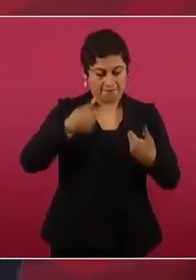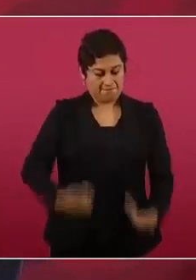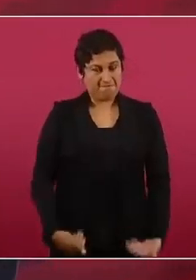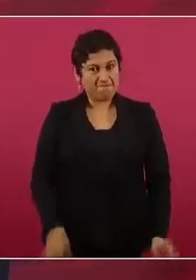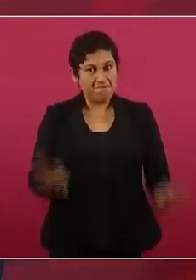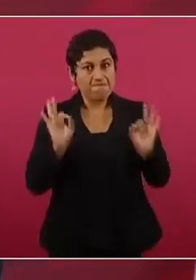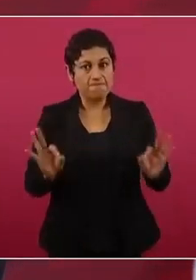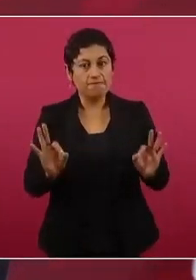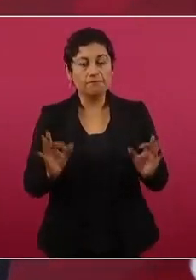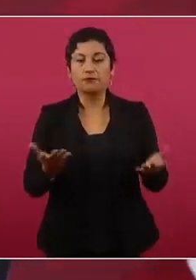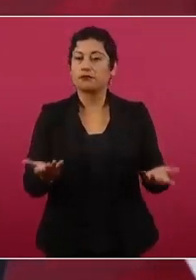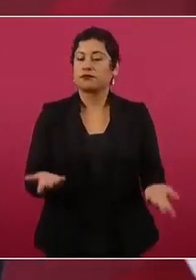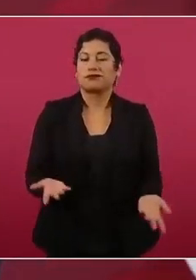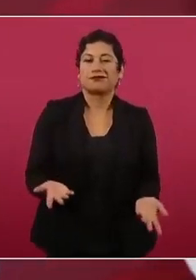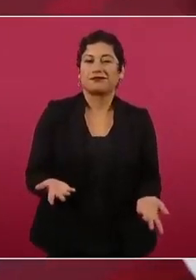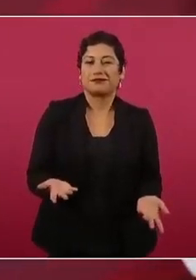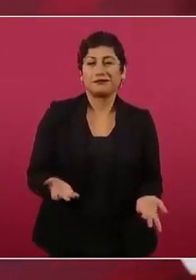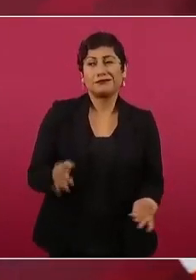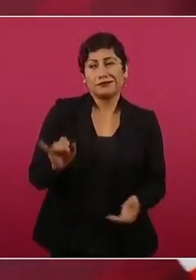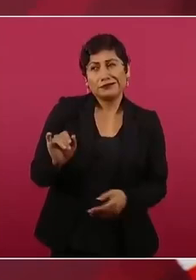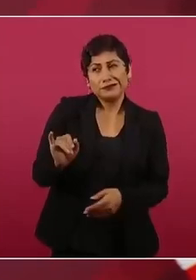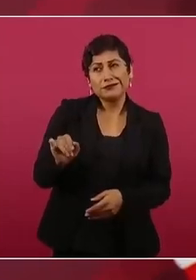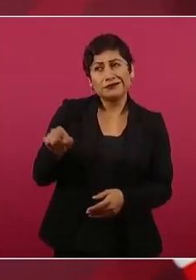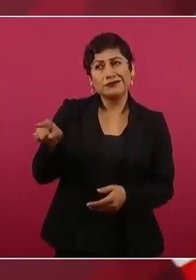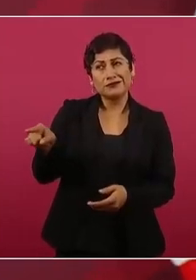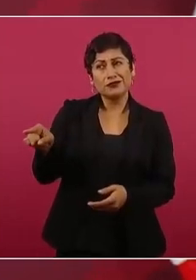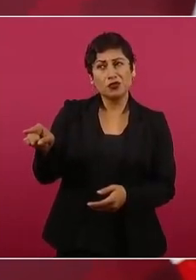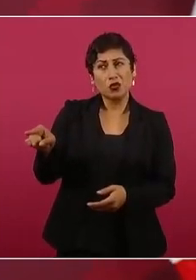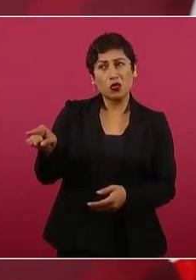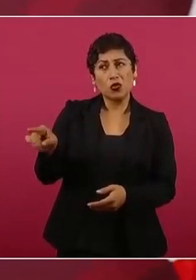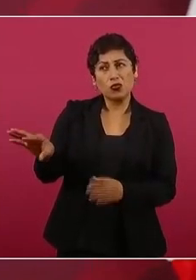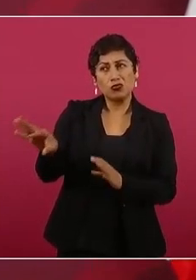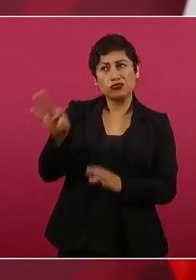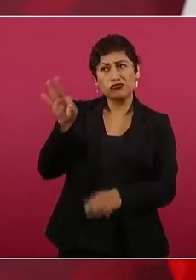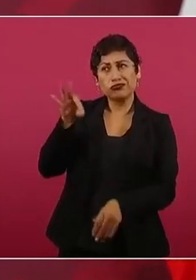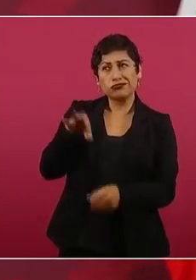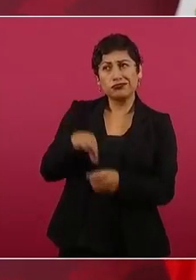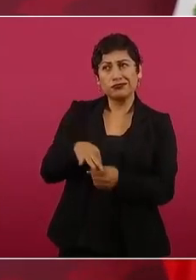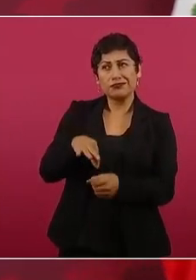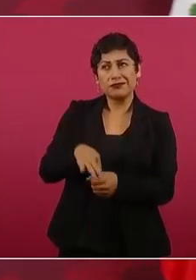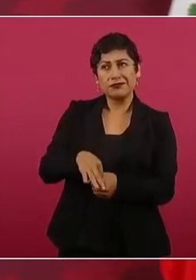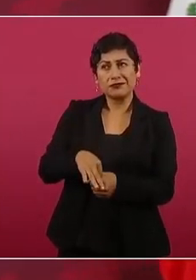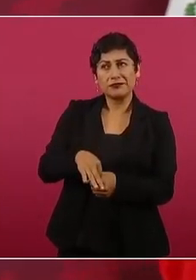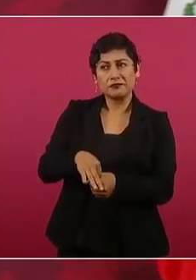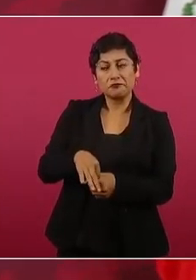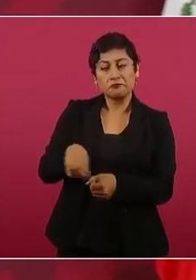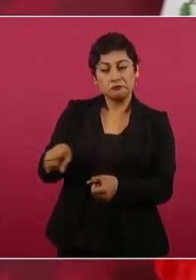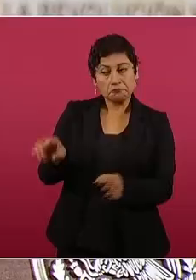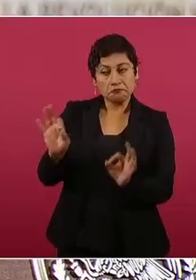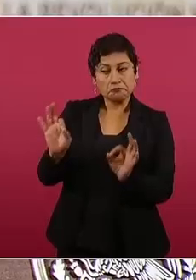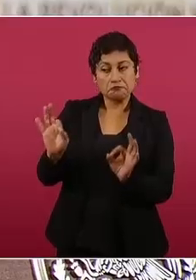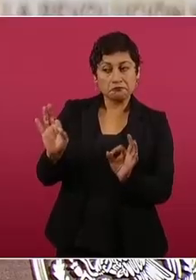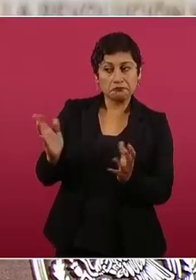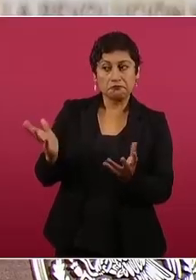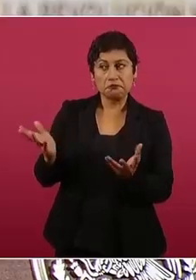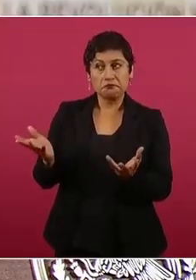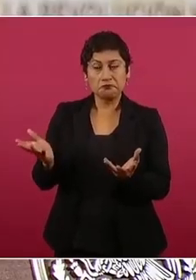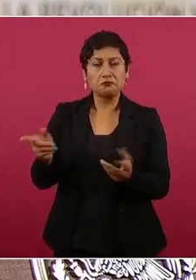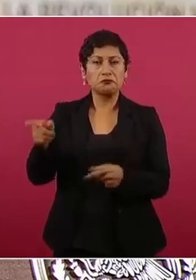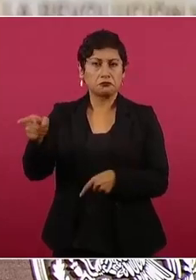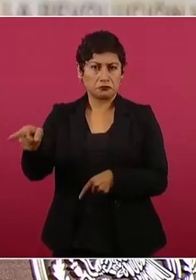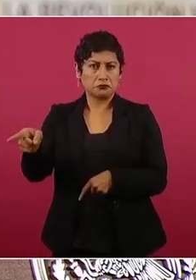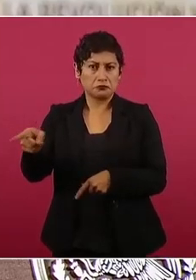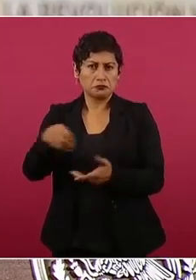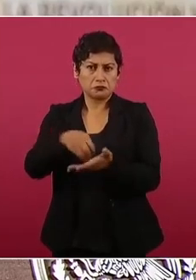tú vas a pasar a la historia, tú eres el bueno, vas a pasar a la